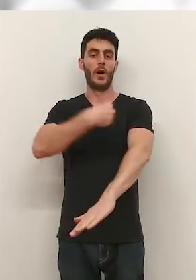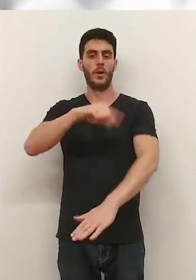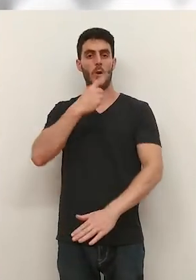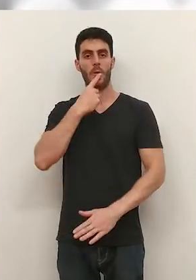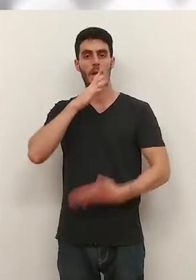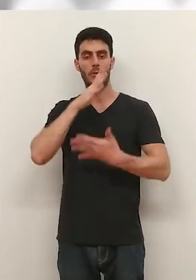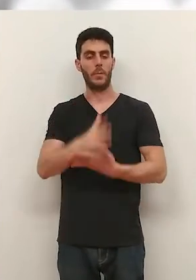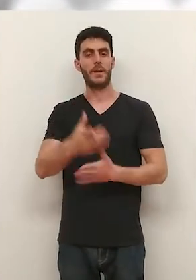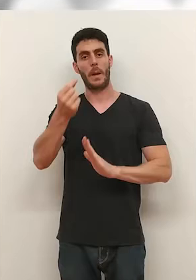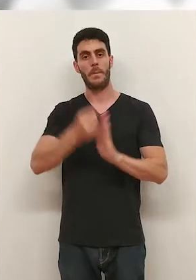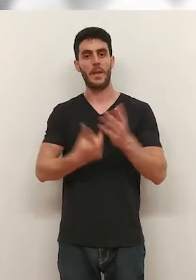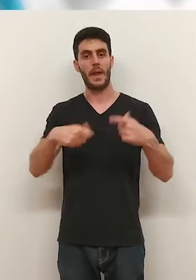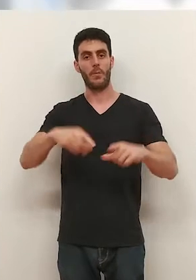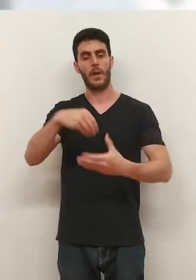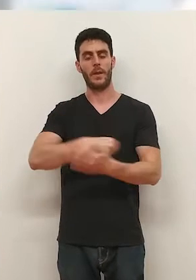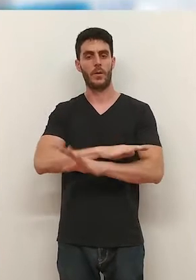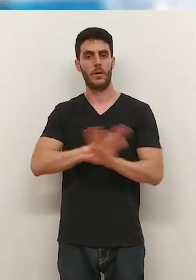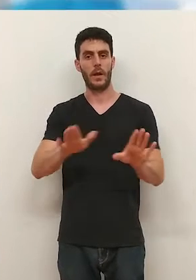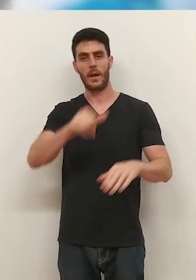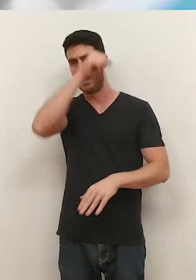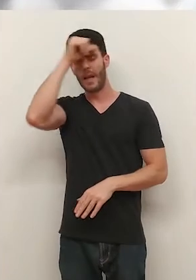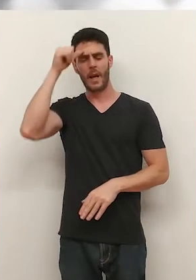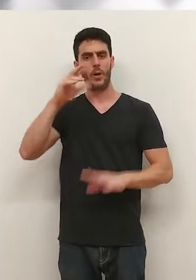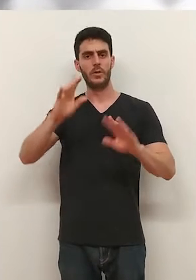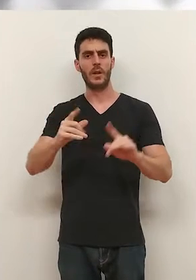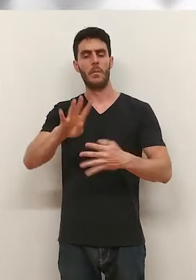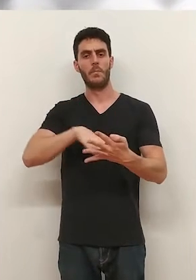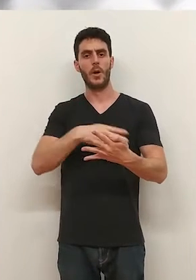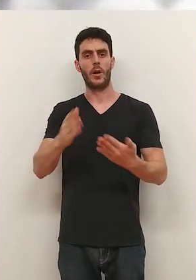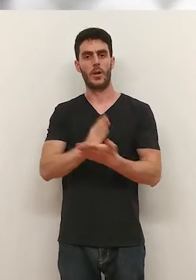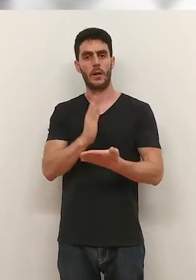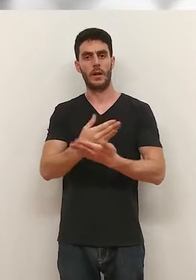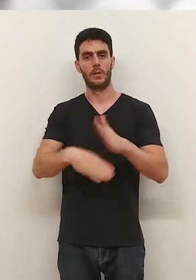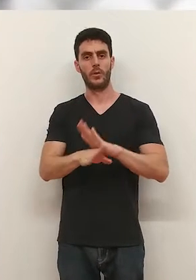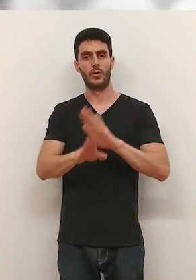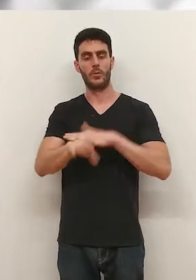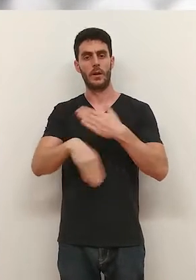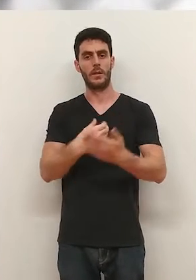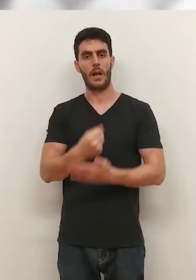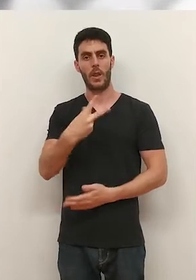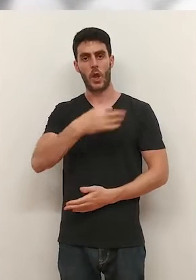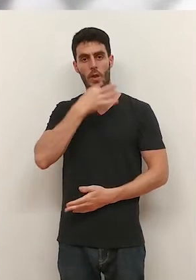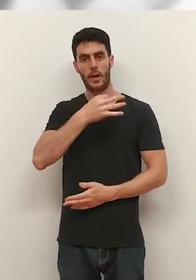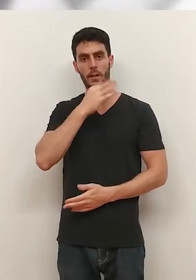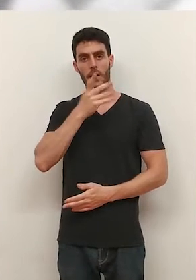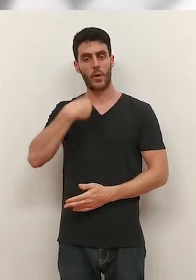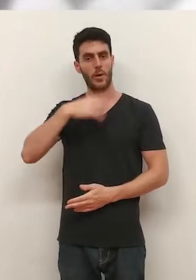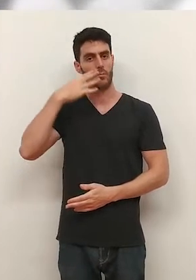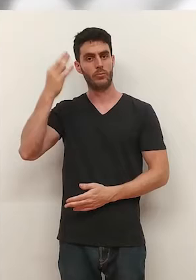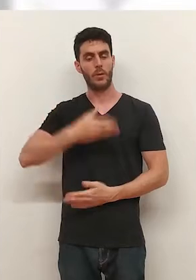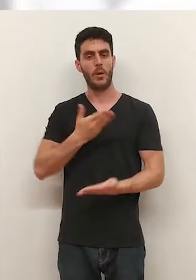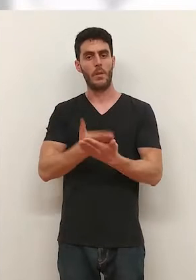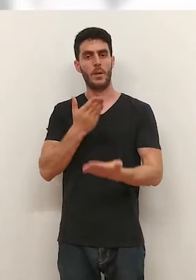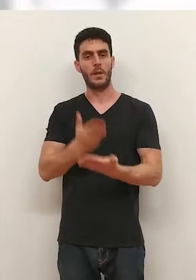Desde el gobierno de La Rioja descartan por el momento tomar medidas en las aulas. A pesar del calor se mantendrá el horario de las clases hasta las 2 de la tarde porque,